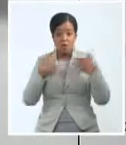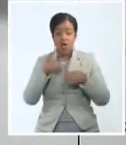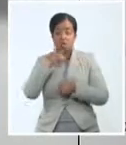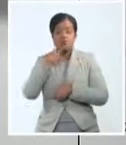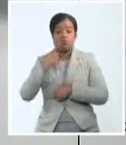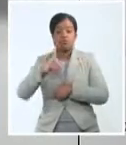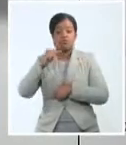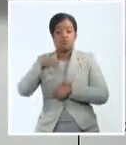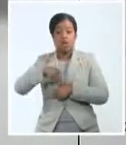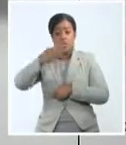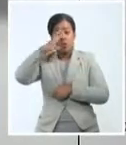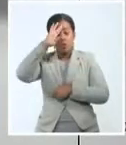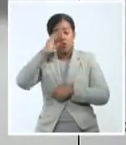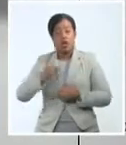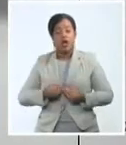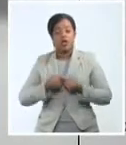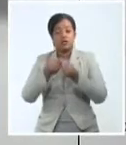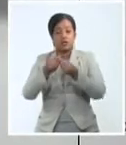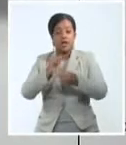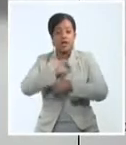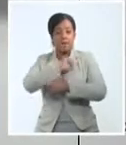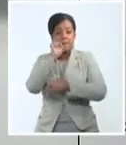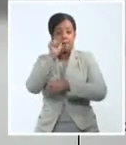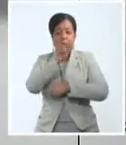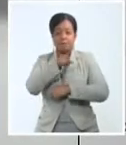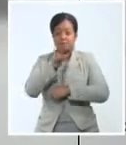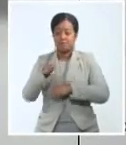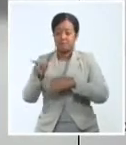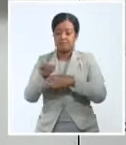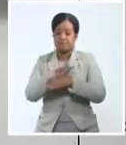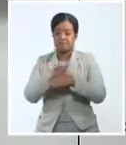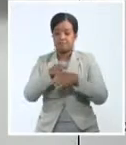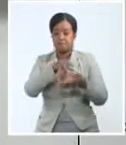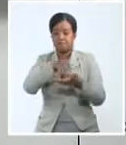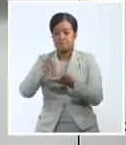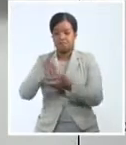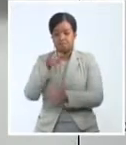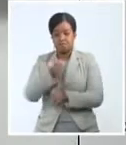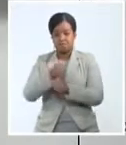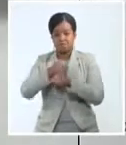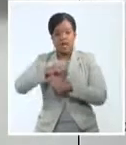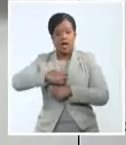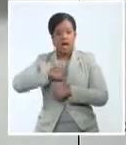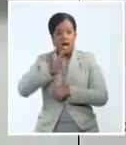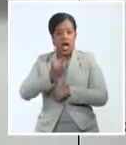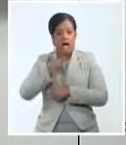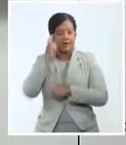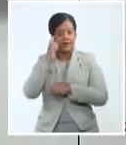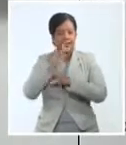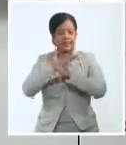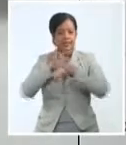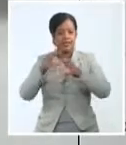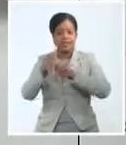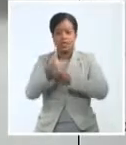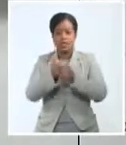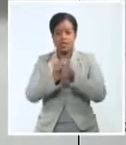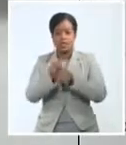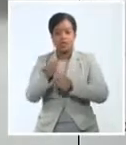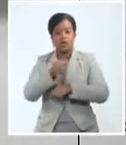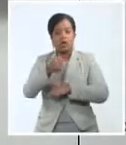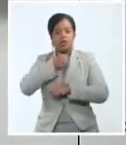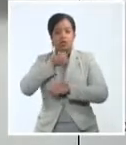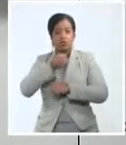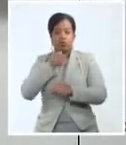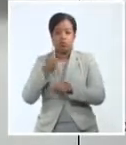en Cuba, fue entregada por estos días a varias personalidades e instituciones del ámbito de las artes, la ciencia, el deporte y el periodismo